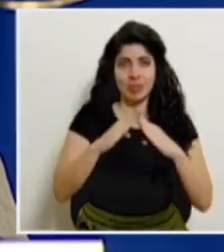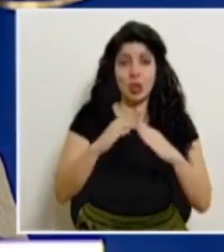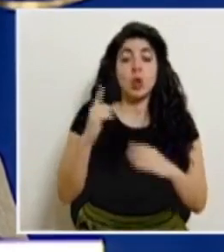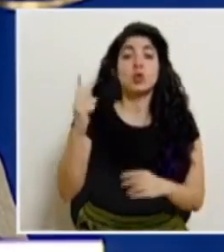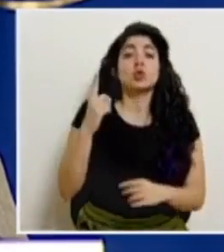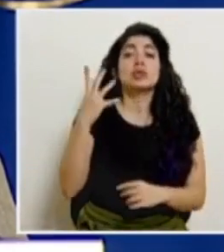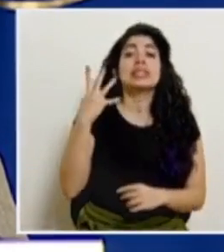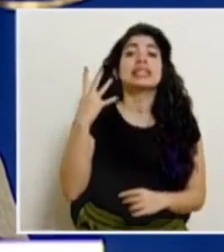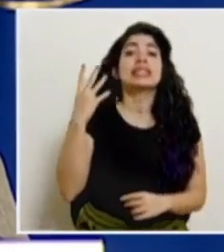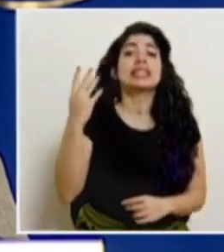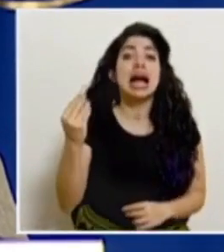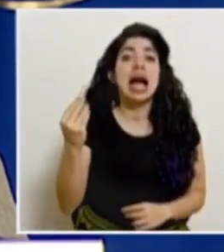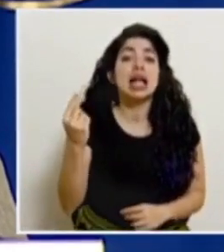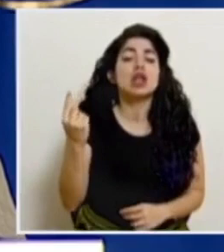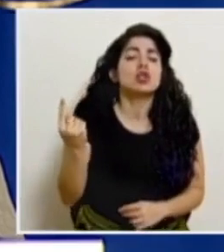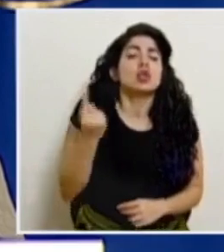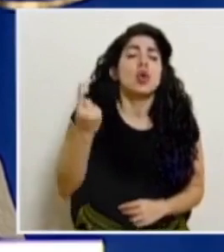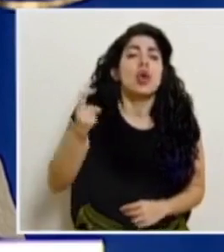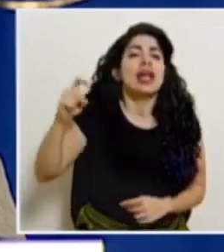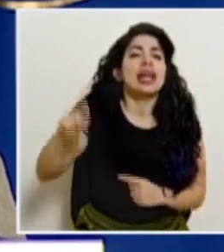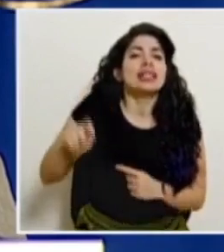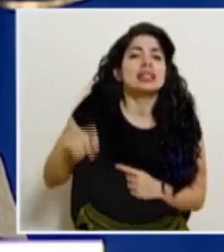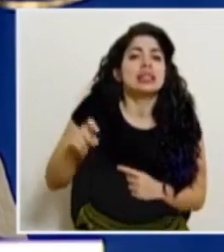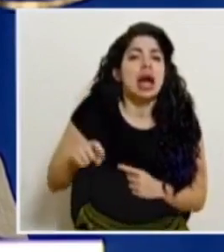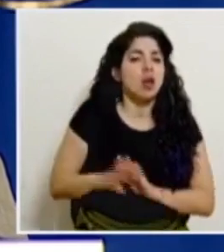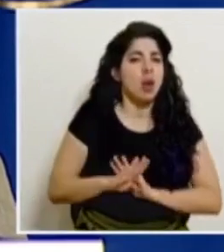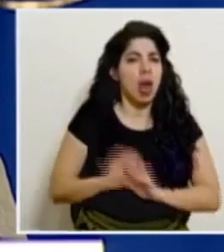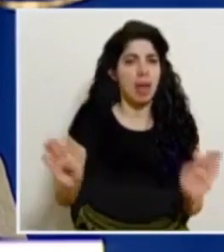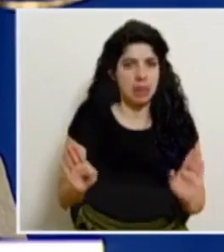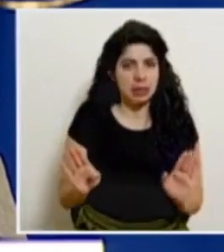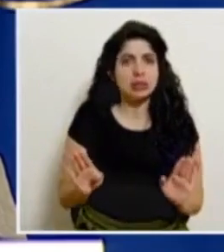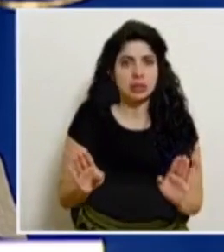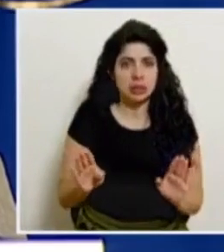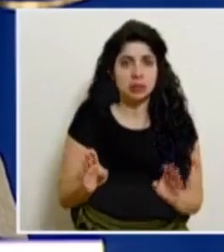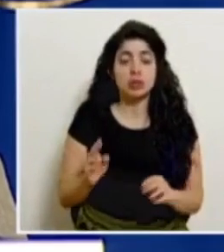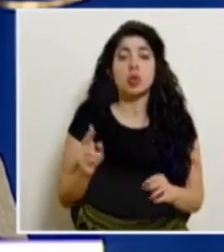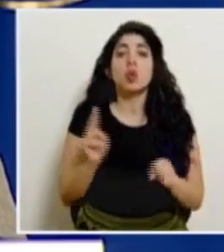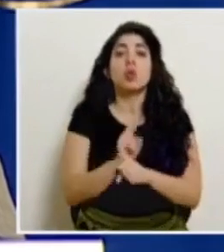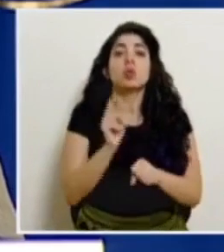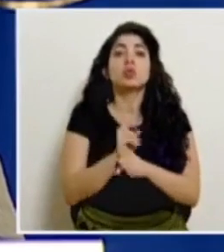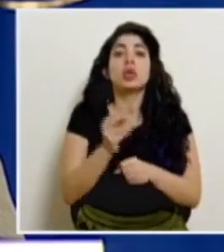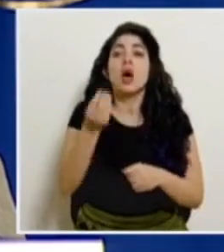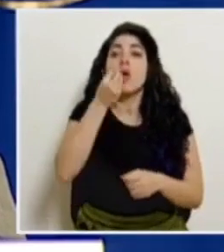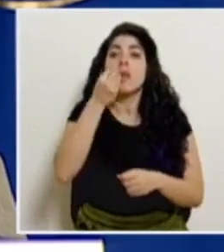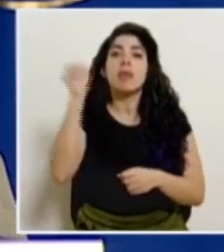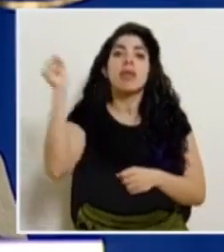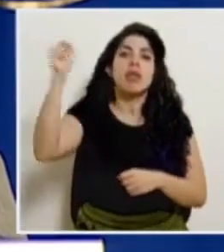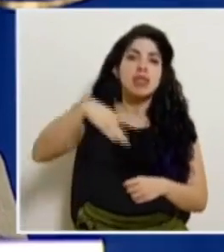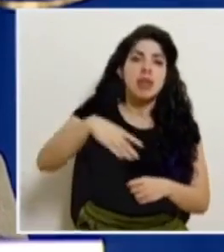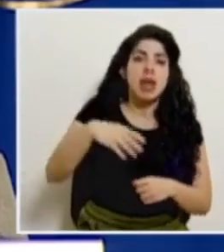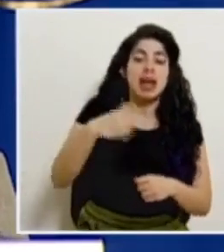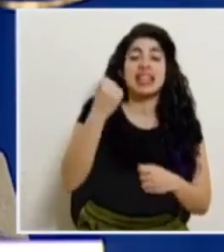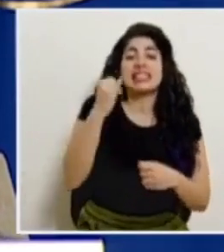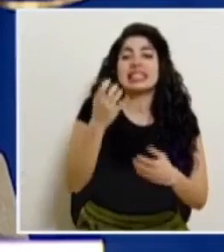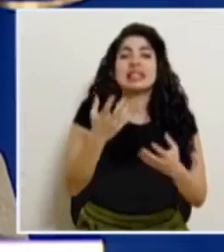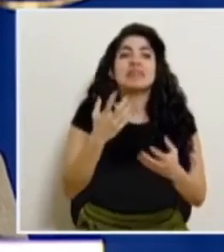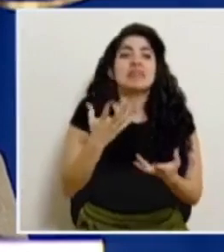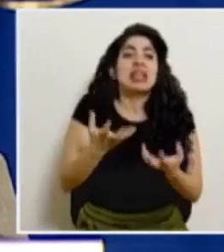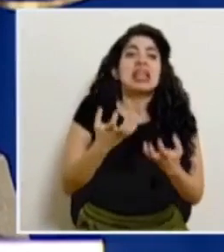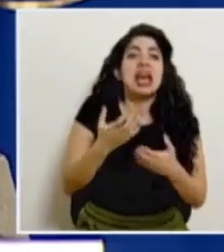salir únicamente para lo estrictamente necesario. Es momento de utilizar el servicio express si queremos tener una cena,